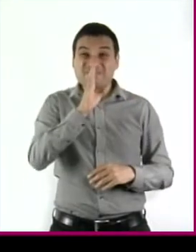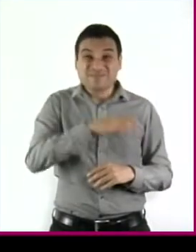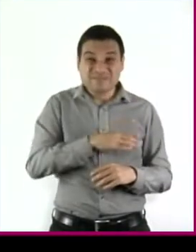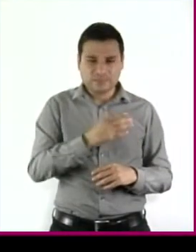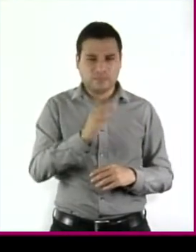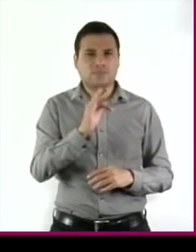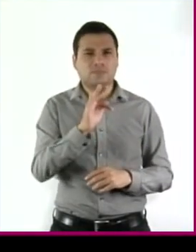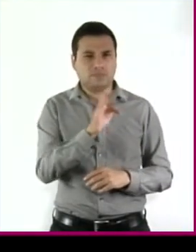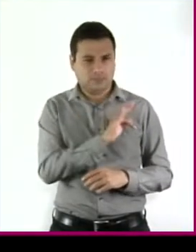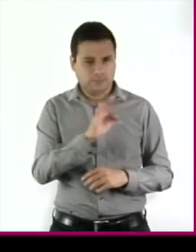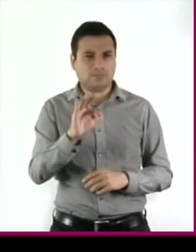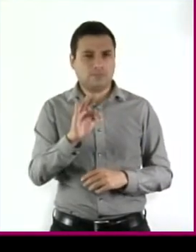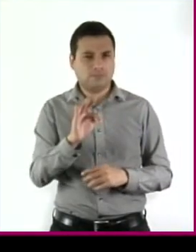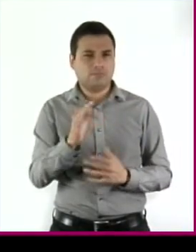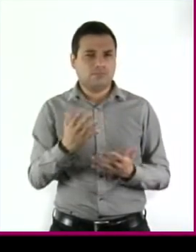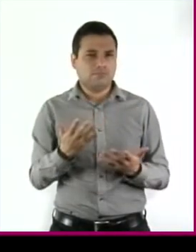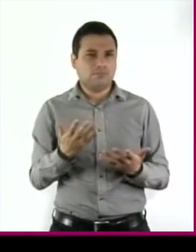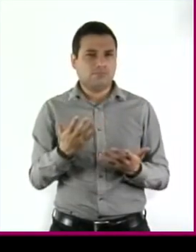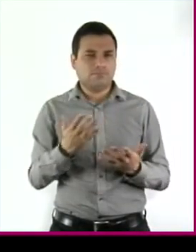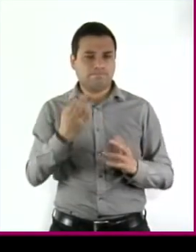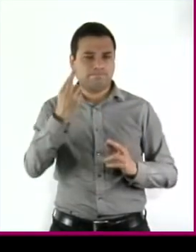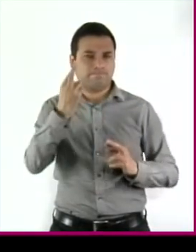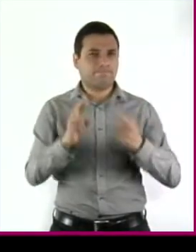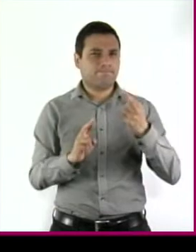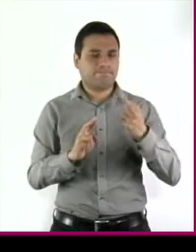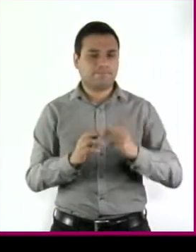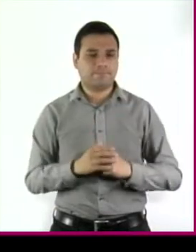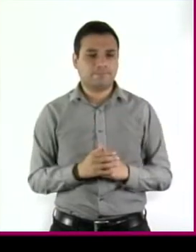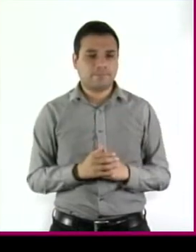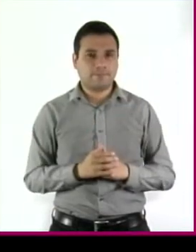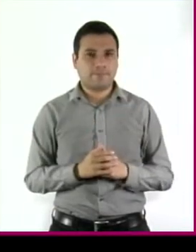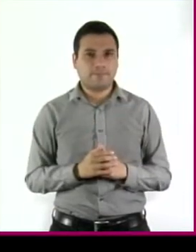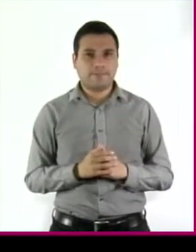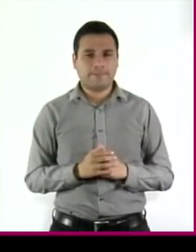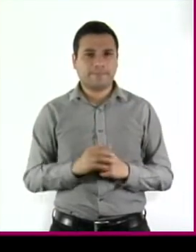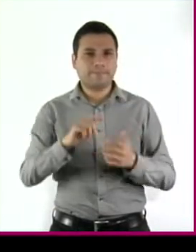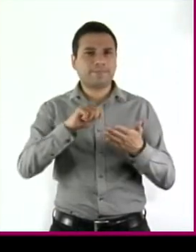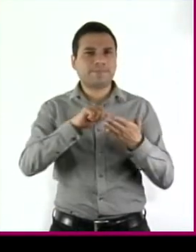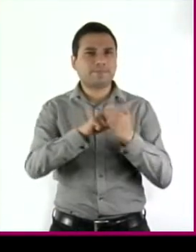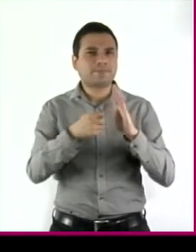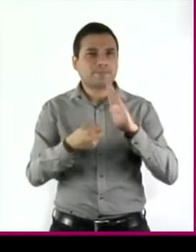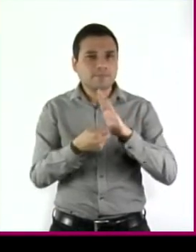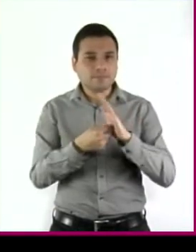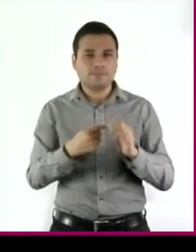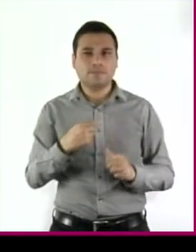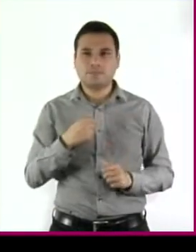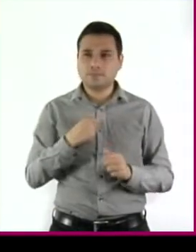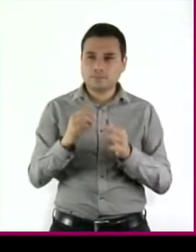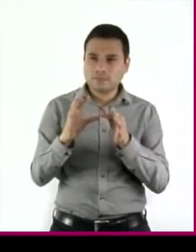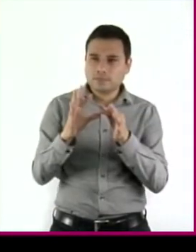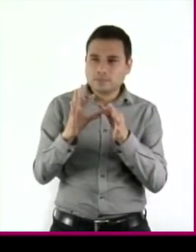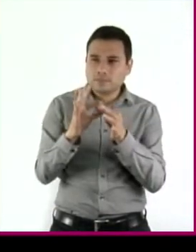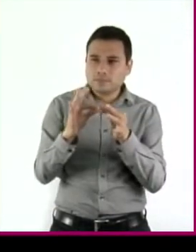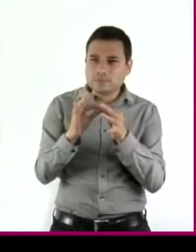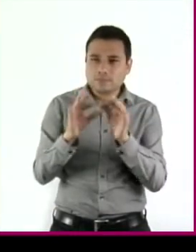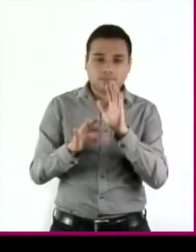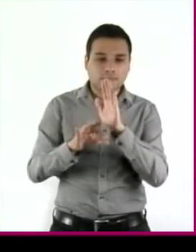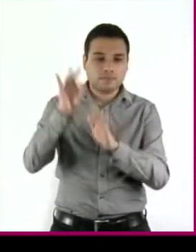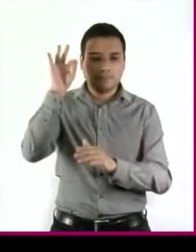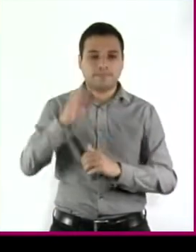Técnica. Interpretación. Aplicaciones. Determinación de sentidos.